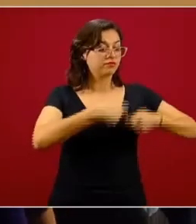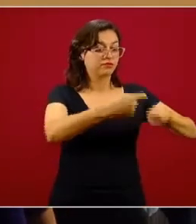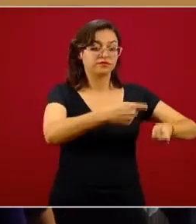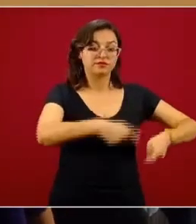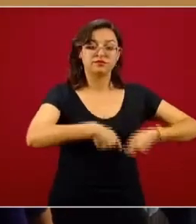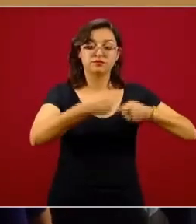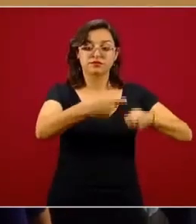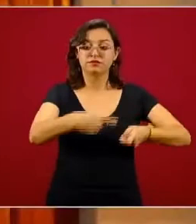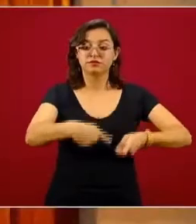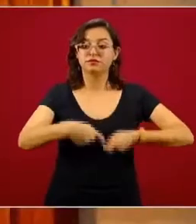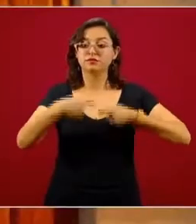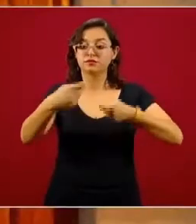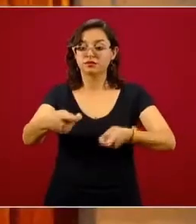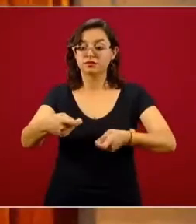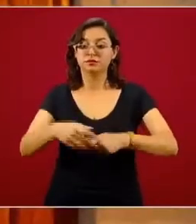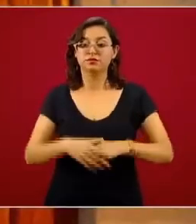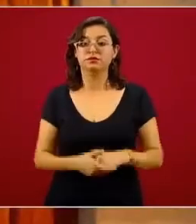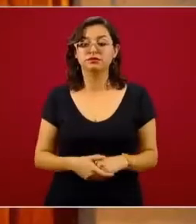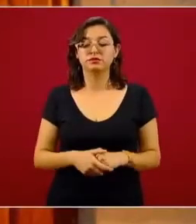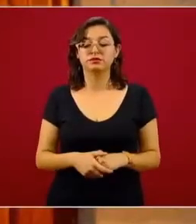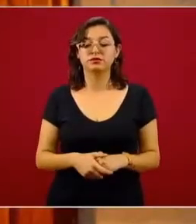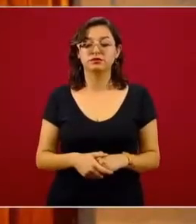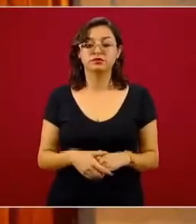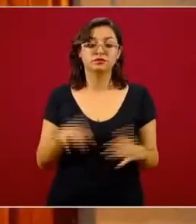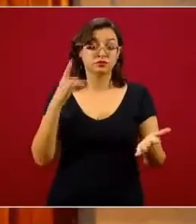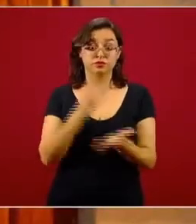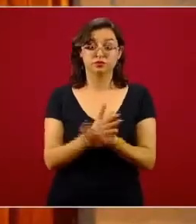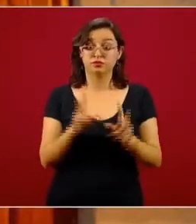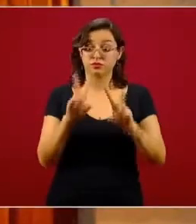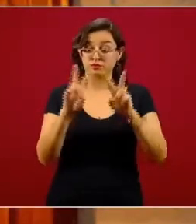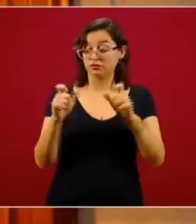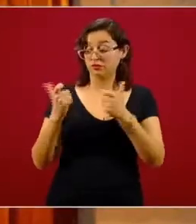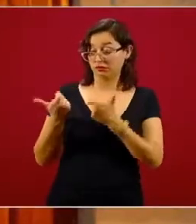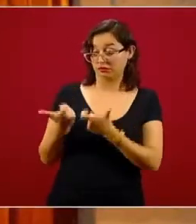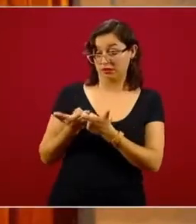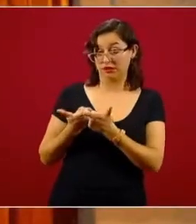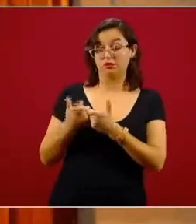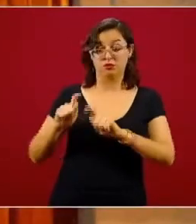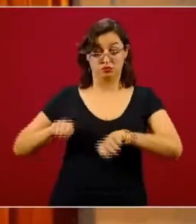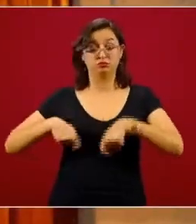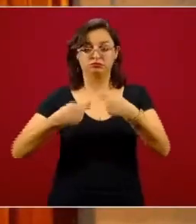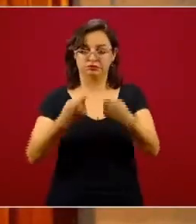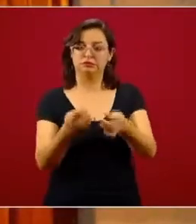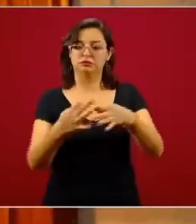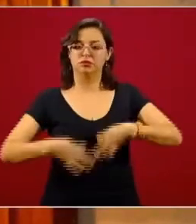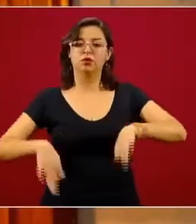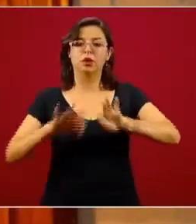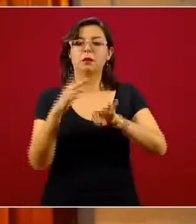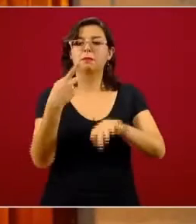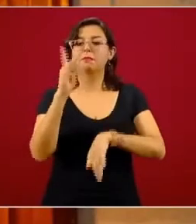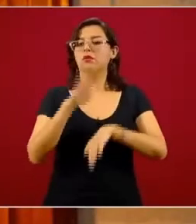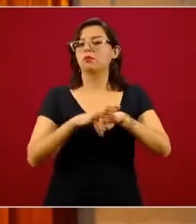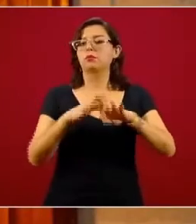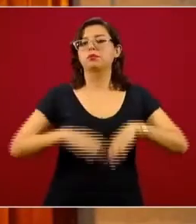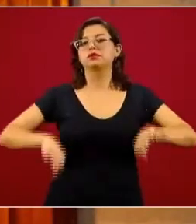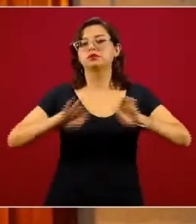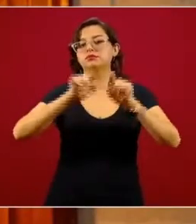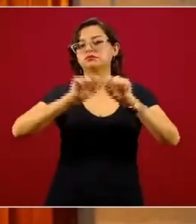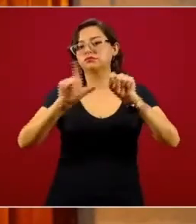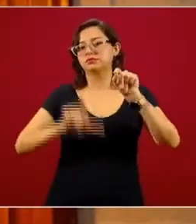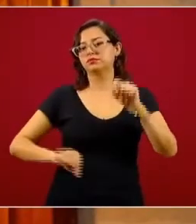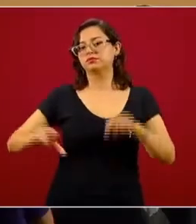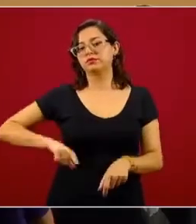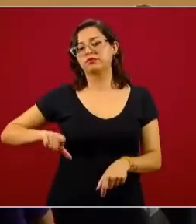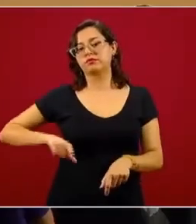condecoraciones. No solamente es la parte económica que no deja de ser importante, es sobre todo el reconocimiento del Estado mexicano